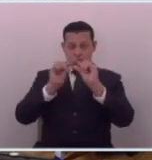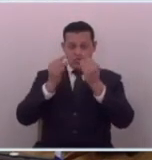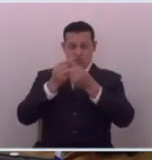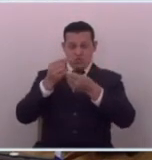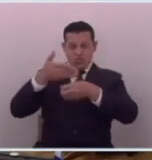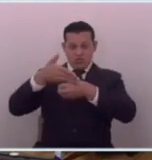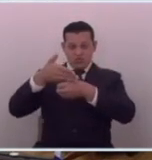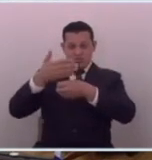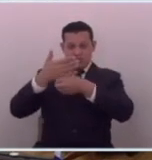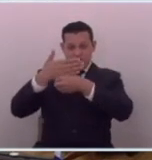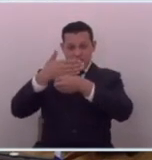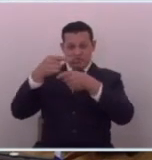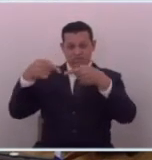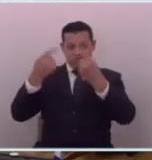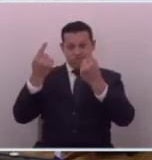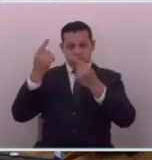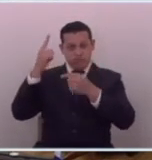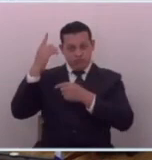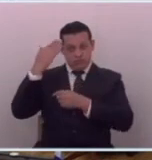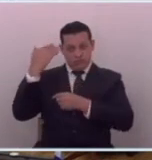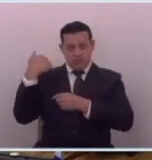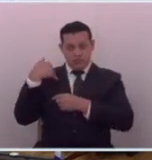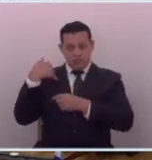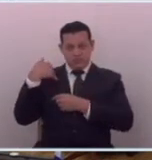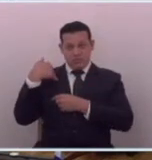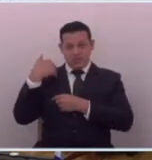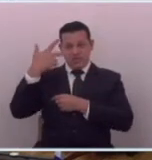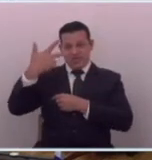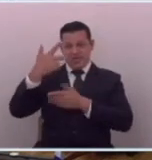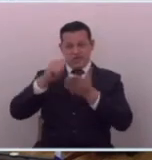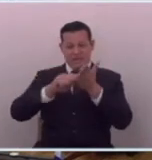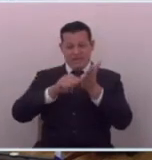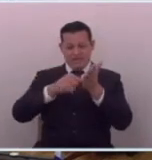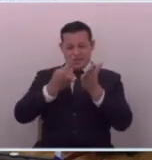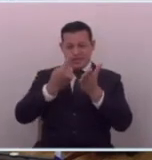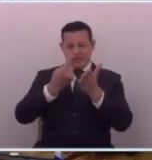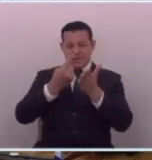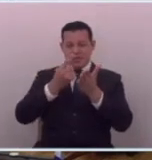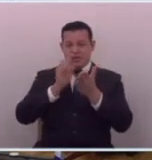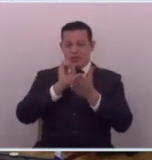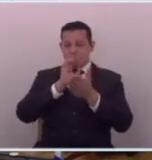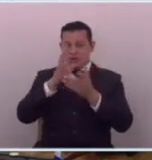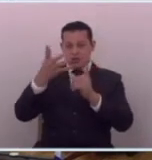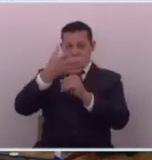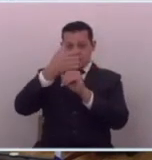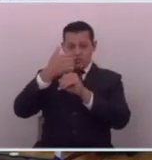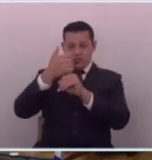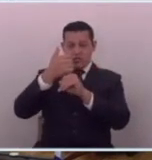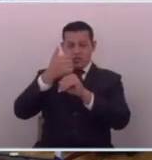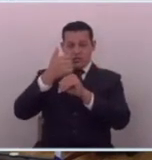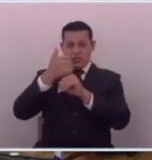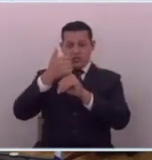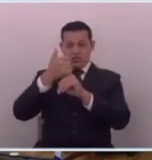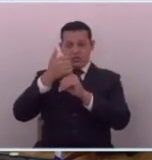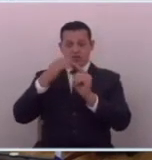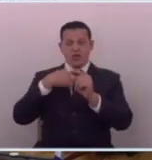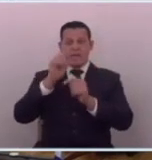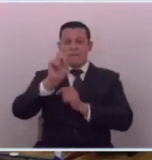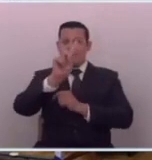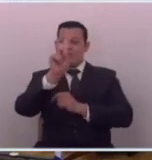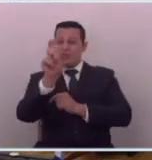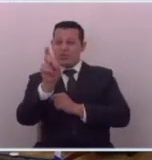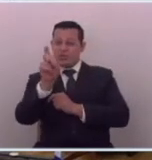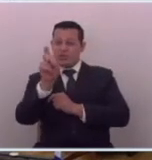bueno una de ellas tres en tres ocasiones tomó postura yo le preguntaría